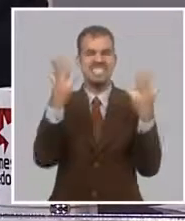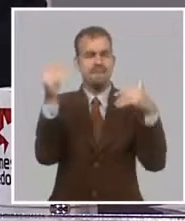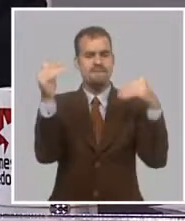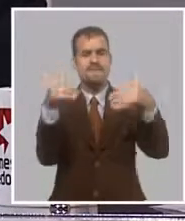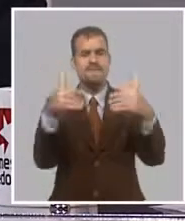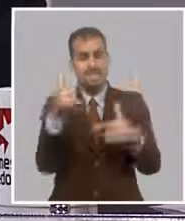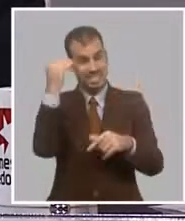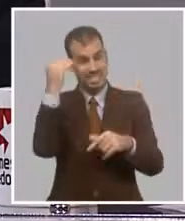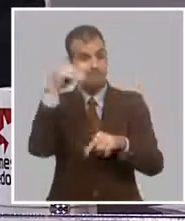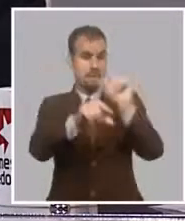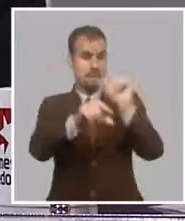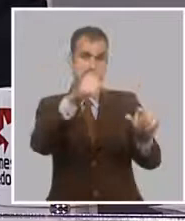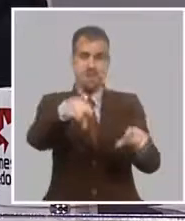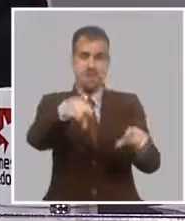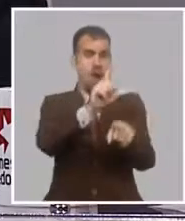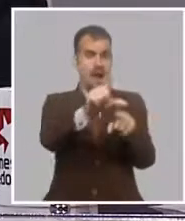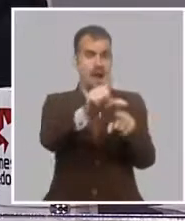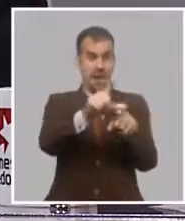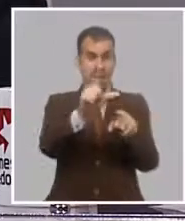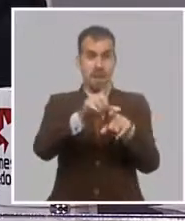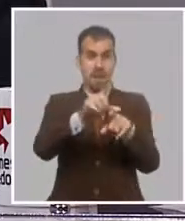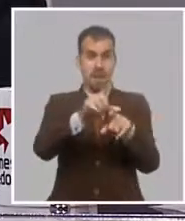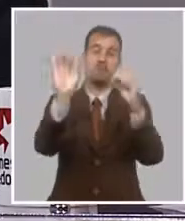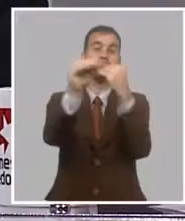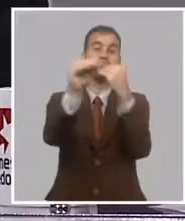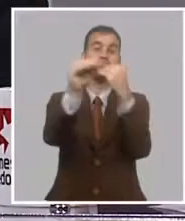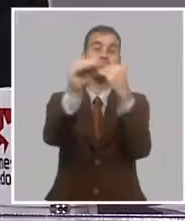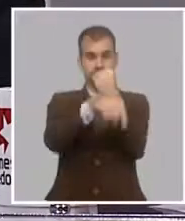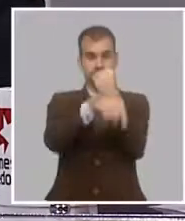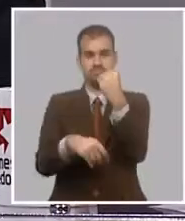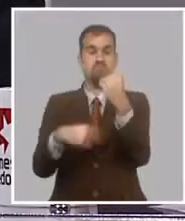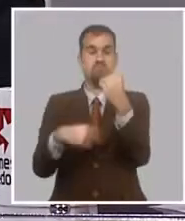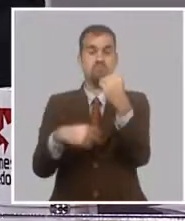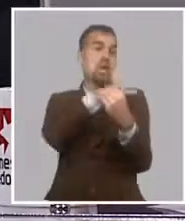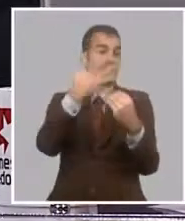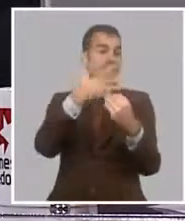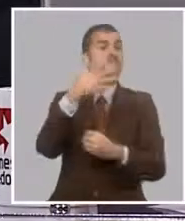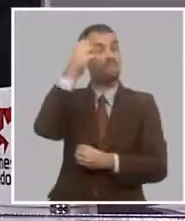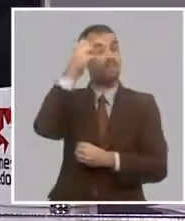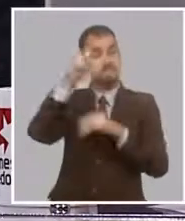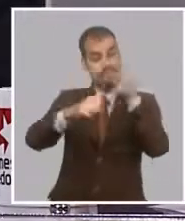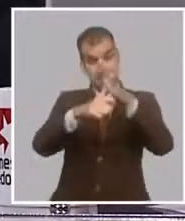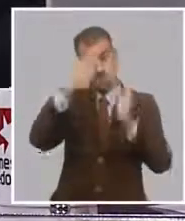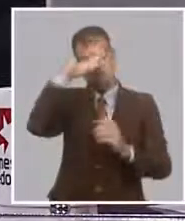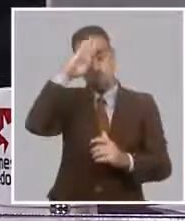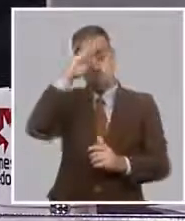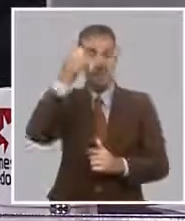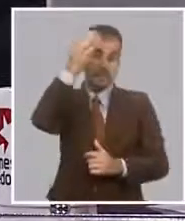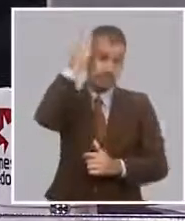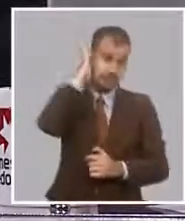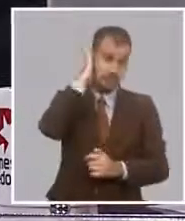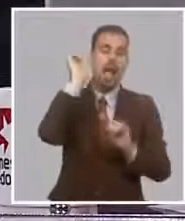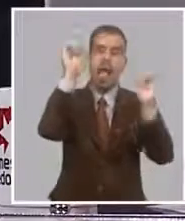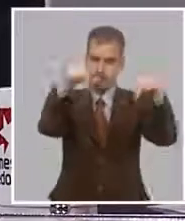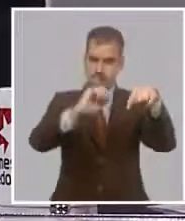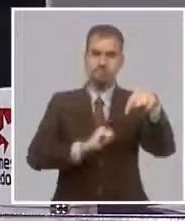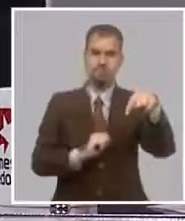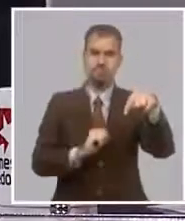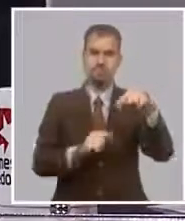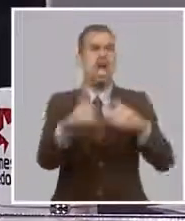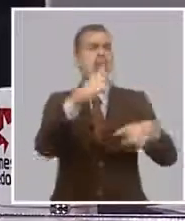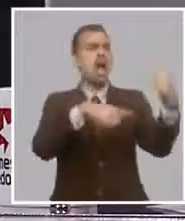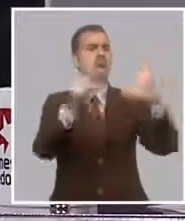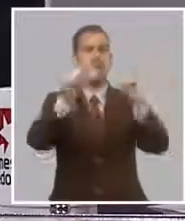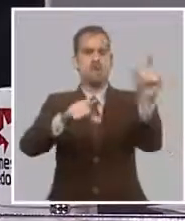agropecuarios, un videoconferencia presidido por el presidente de la república, pues se plantearon por productores de varias provincias